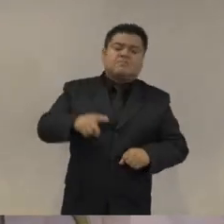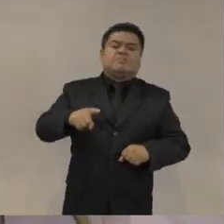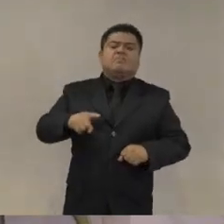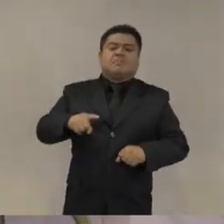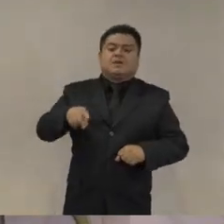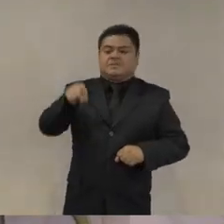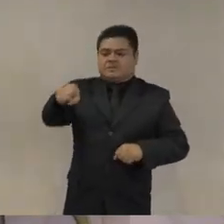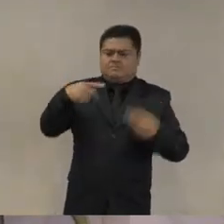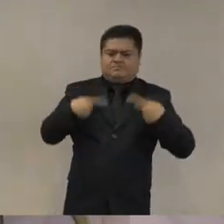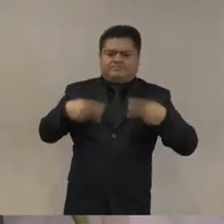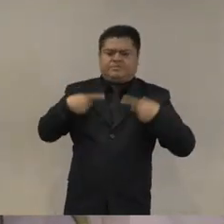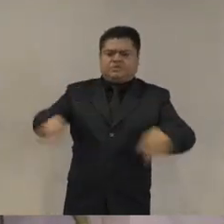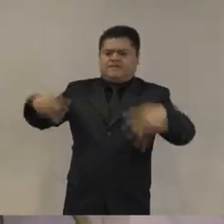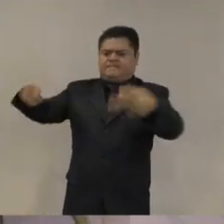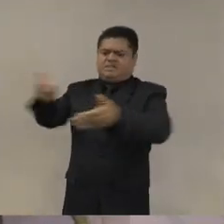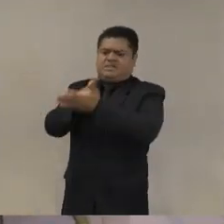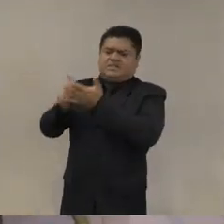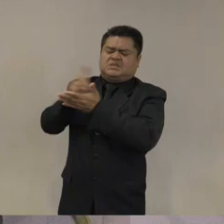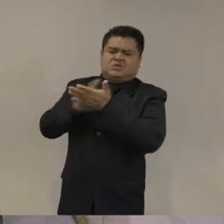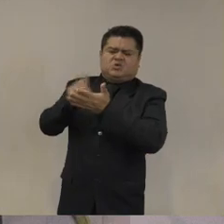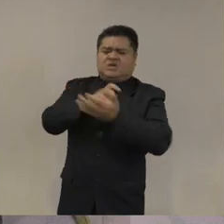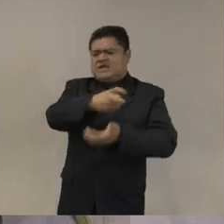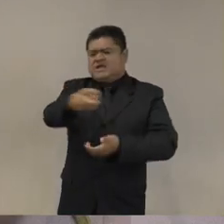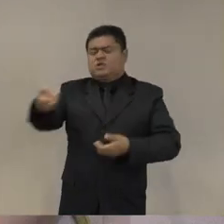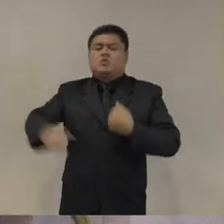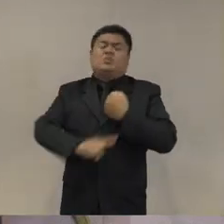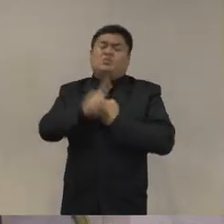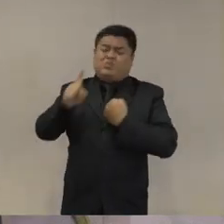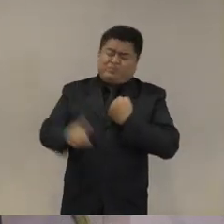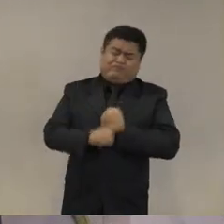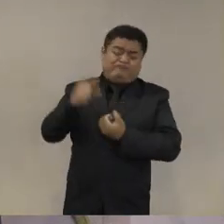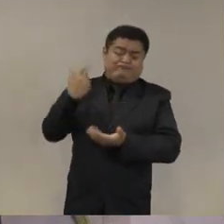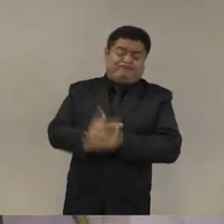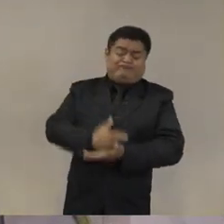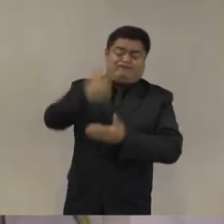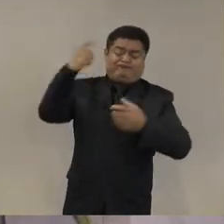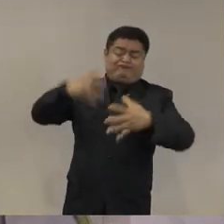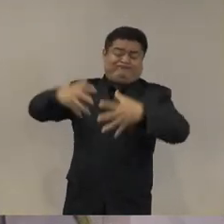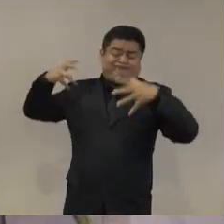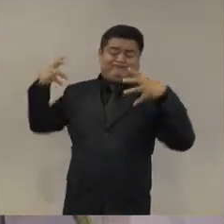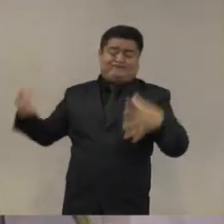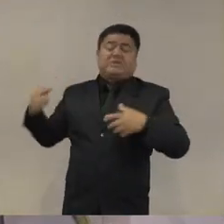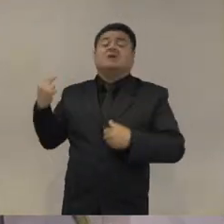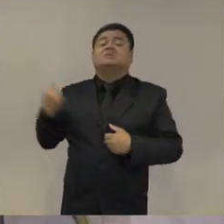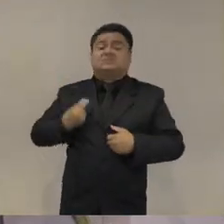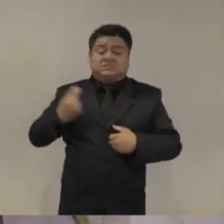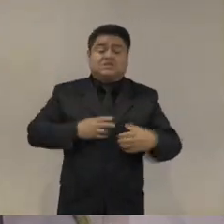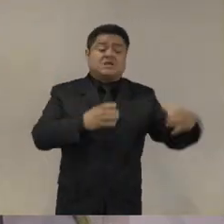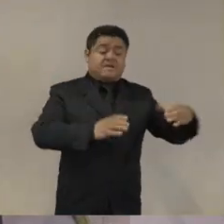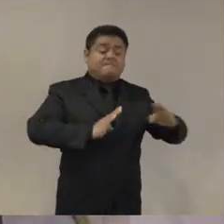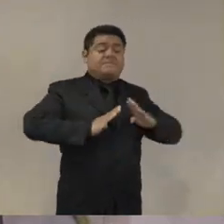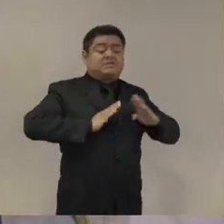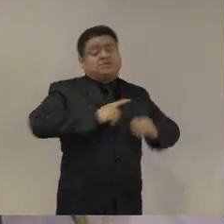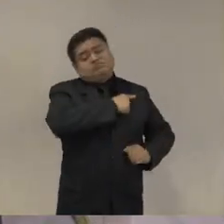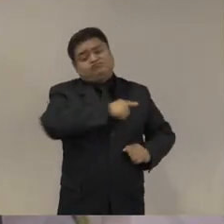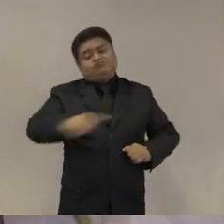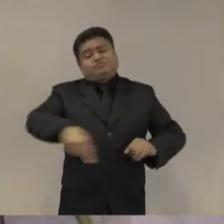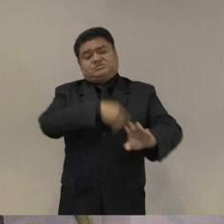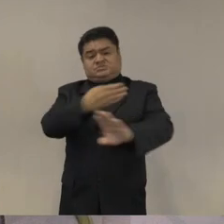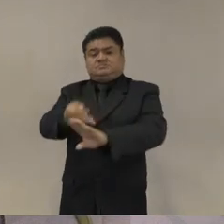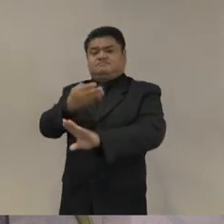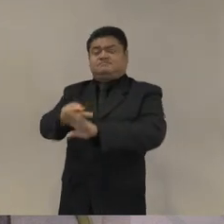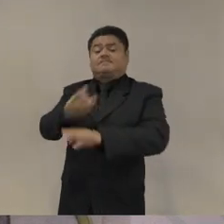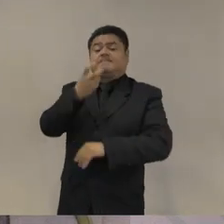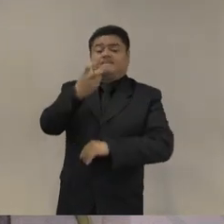nacional habiendo hecho esto igual que ocurre en otros países de la región pues se abren